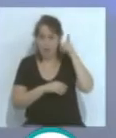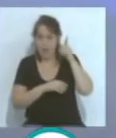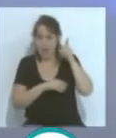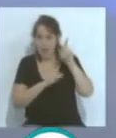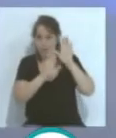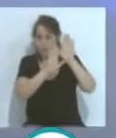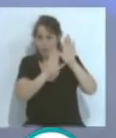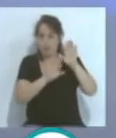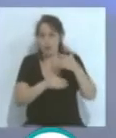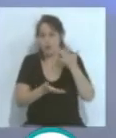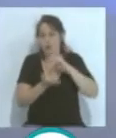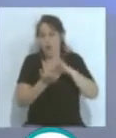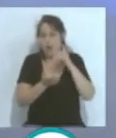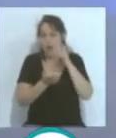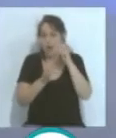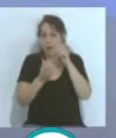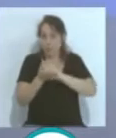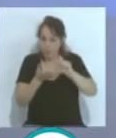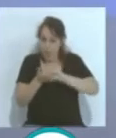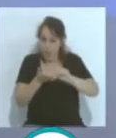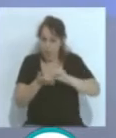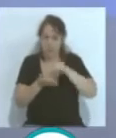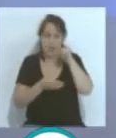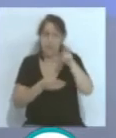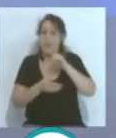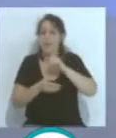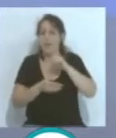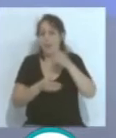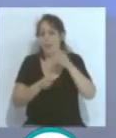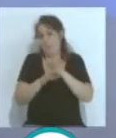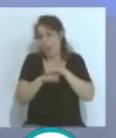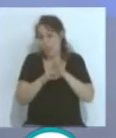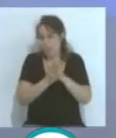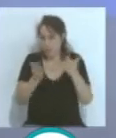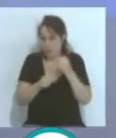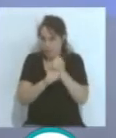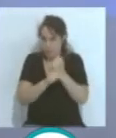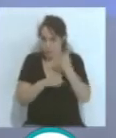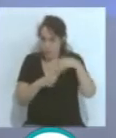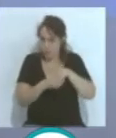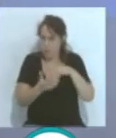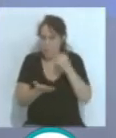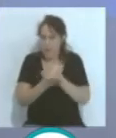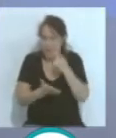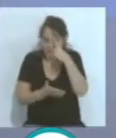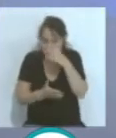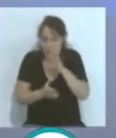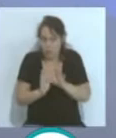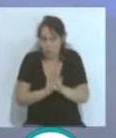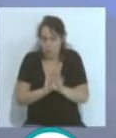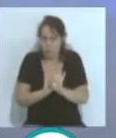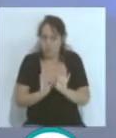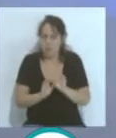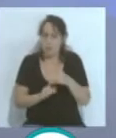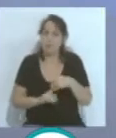redacción allá en Galicia, para el diario, pero creo que ahí estaba en el Marca todavía, me parece. Bueno,